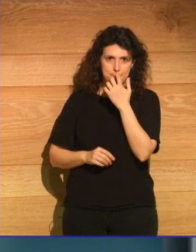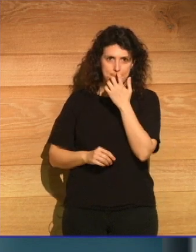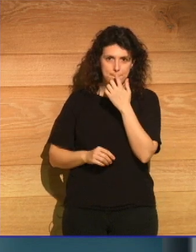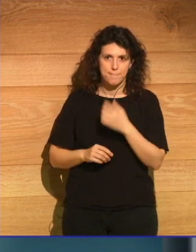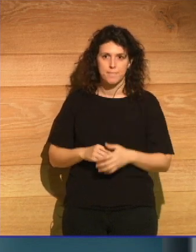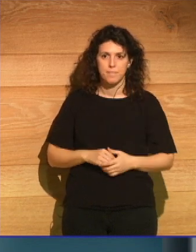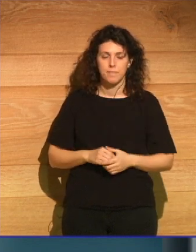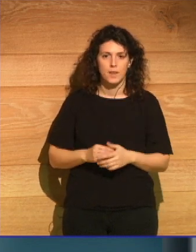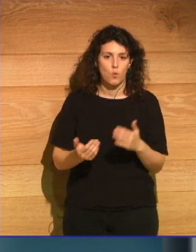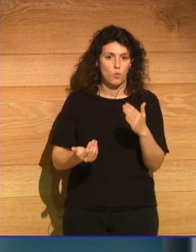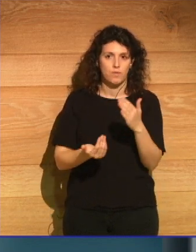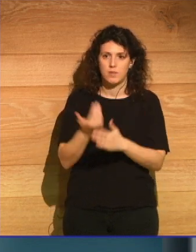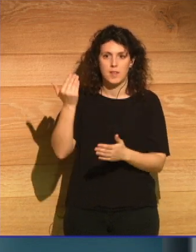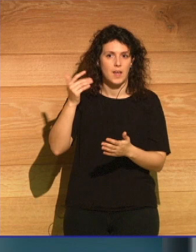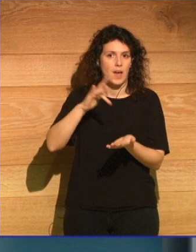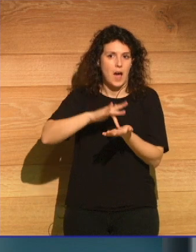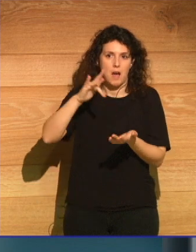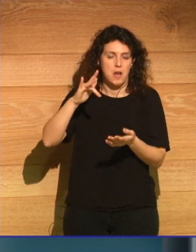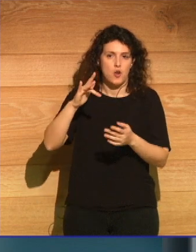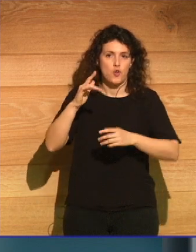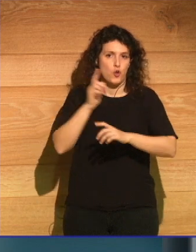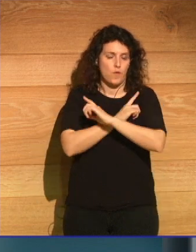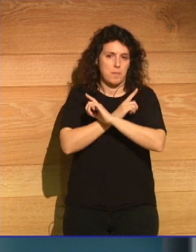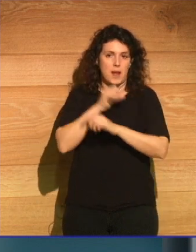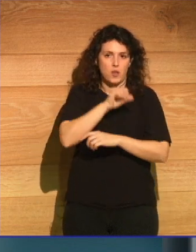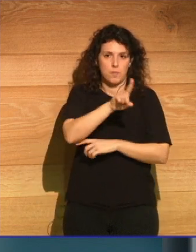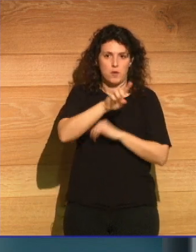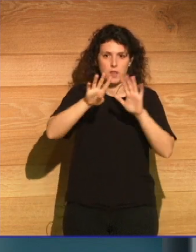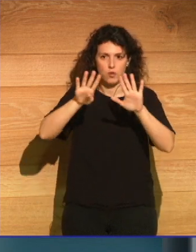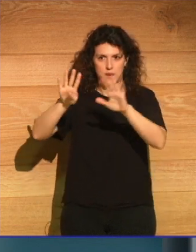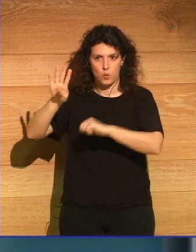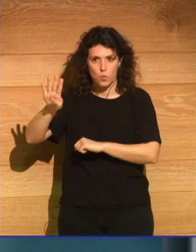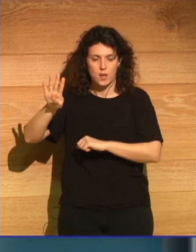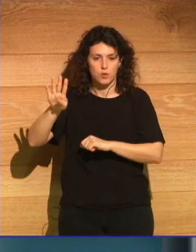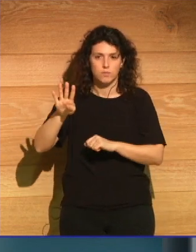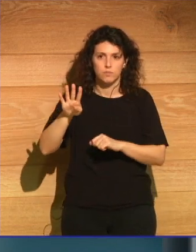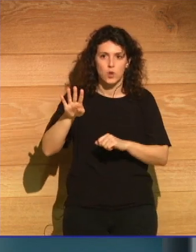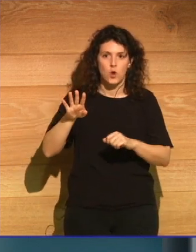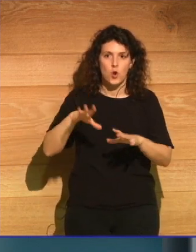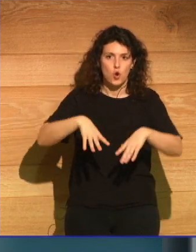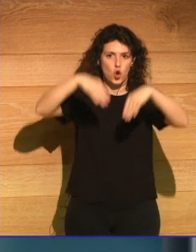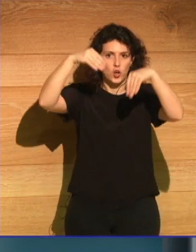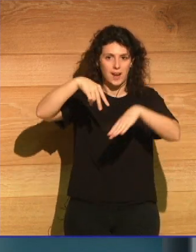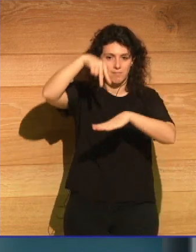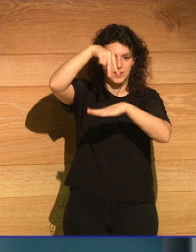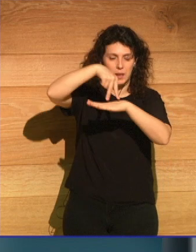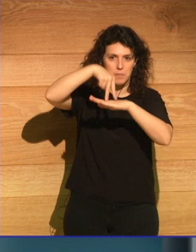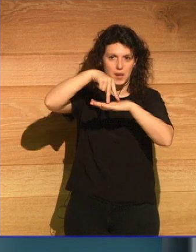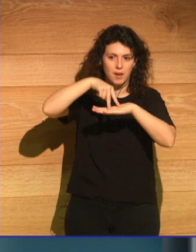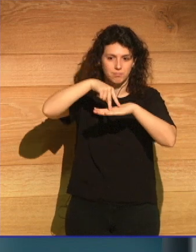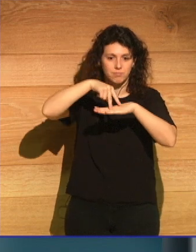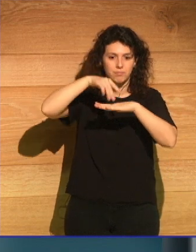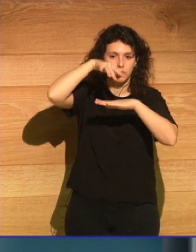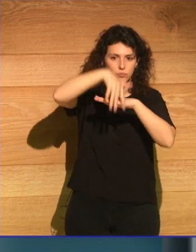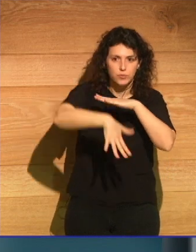Un día de noviembre de 1944, de pie sobre una colina desnuda moldeada por el océano,